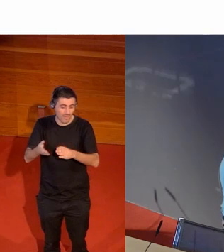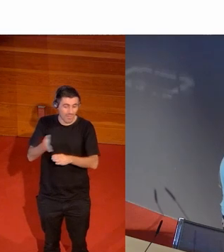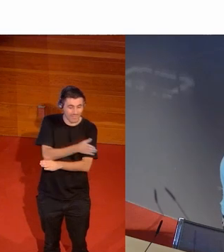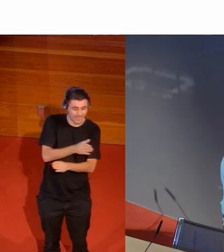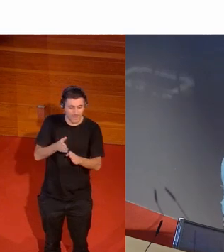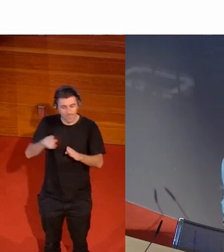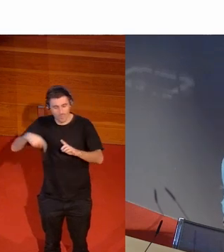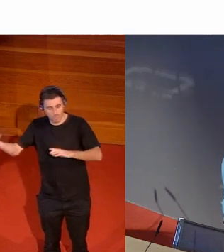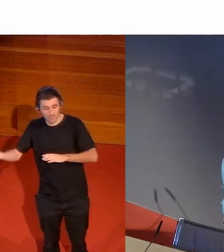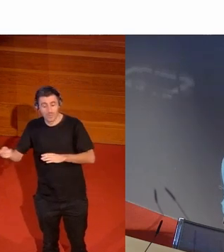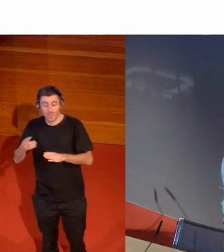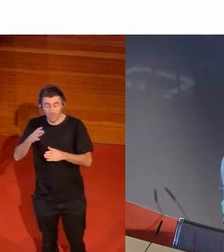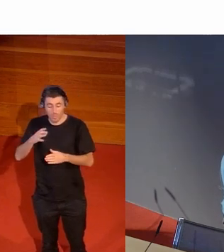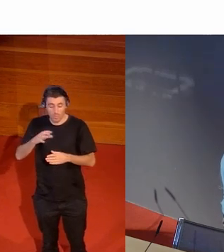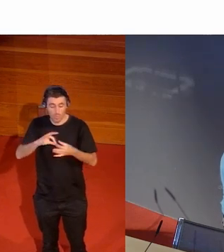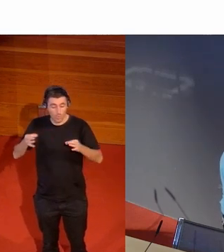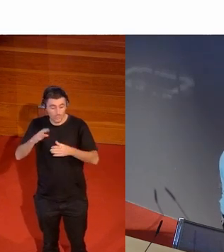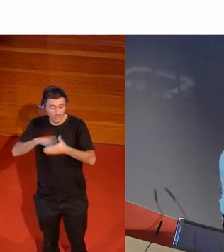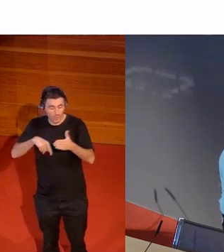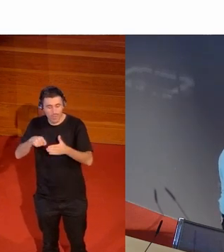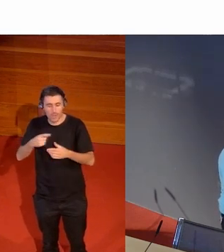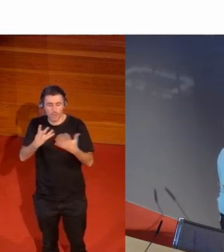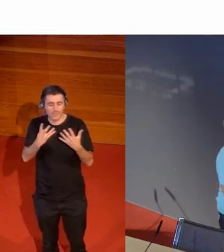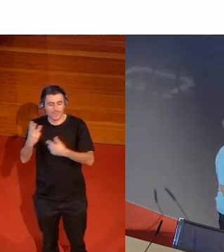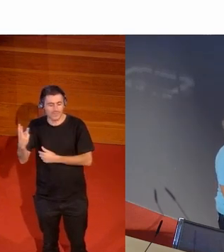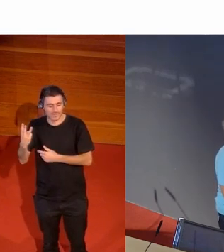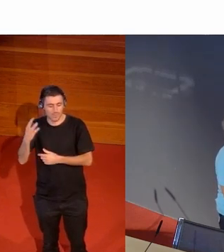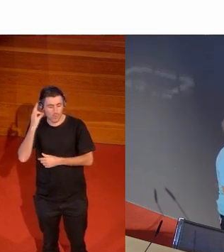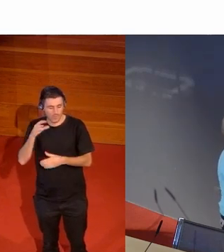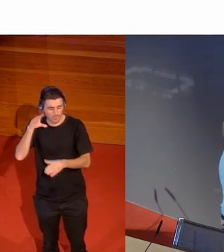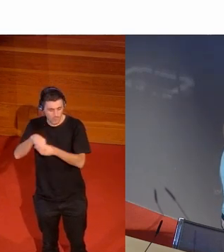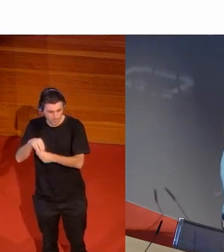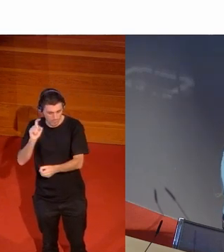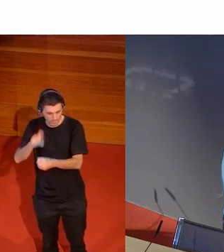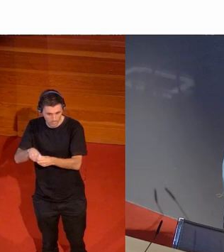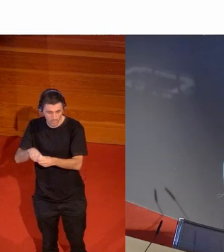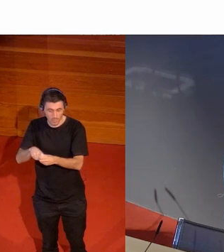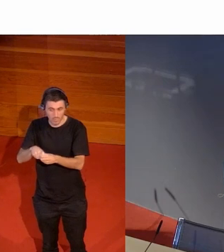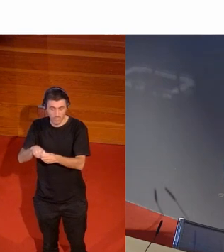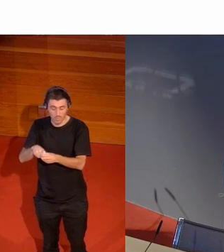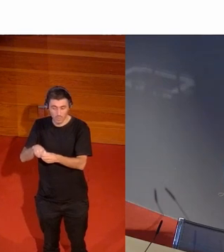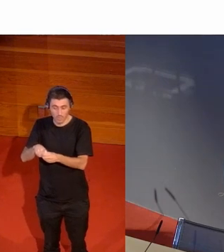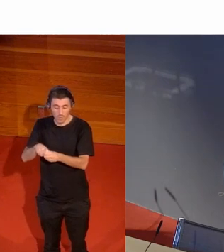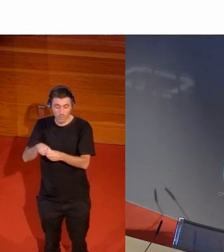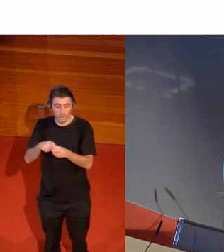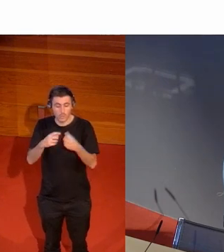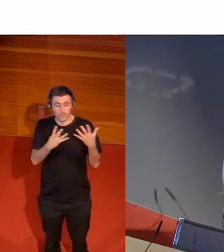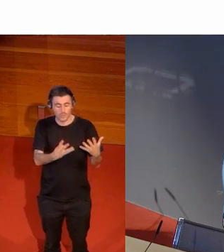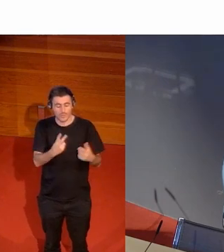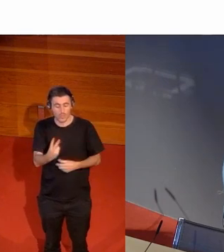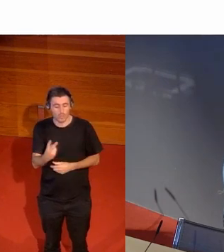92 mujeres los Juegos empezaron en 1896 92 mujeres